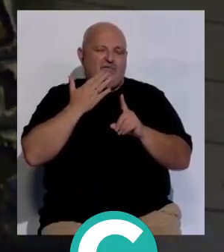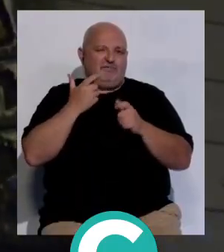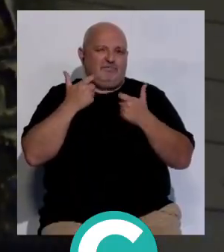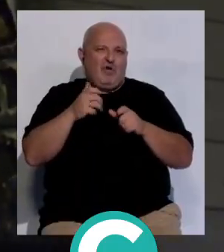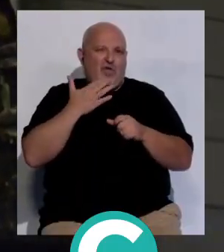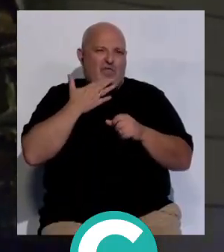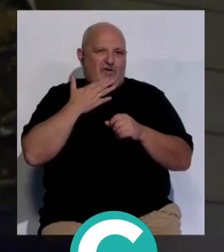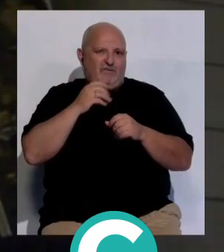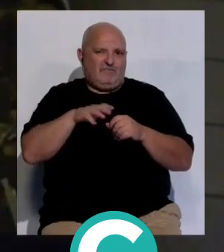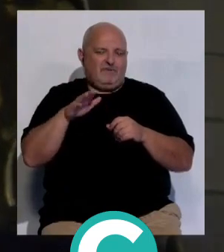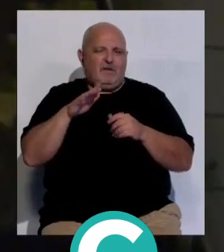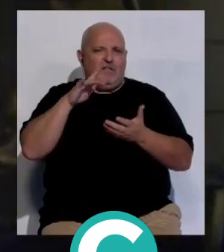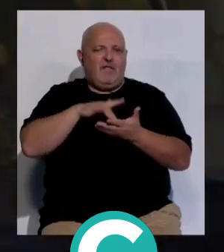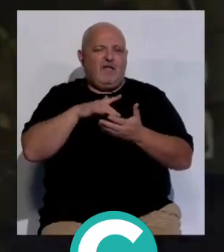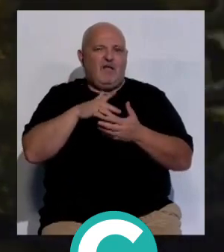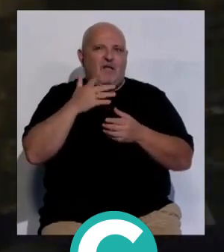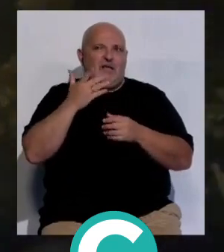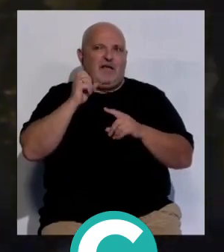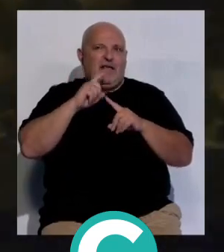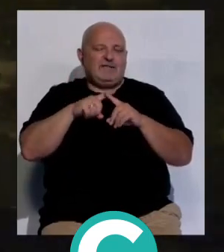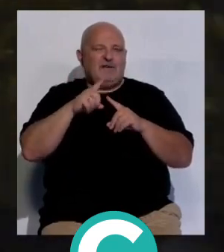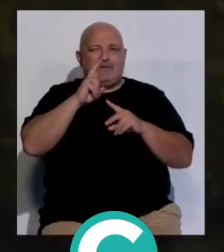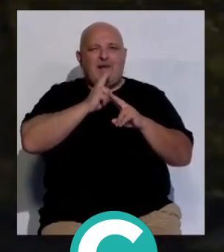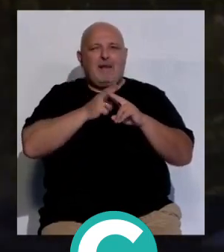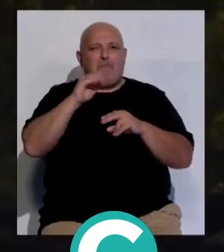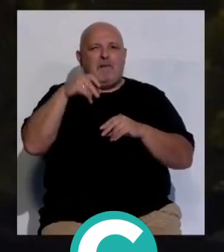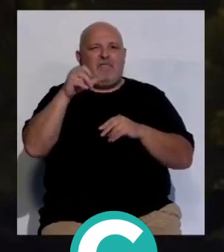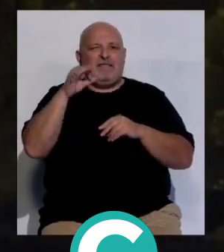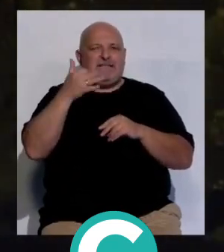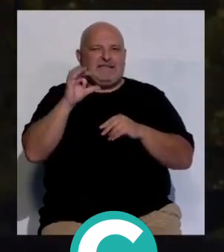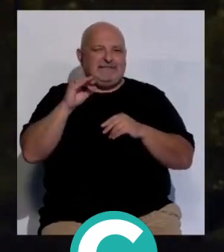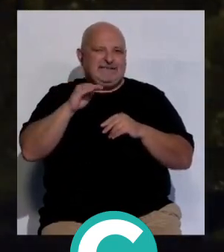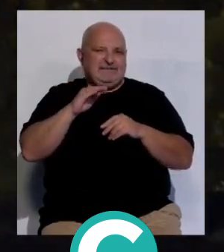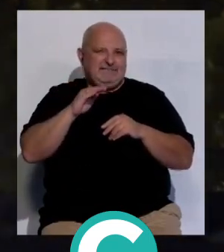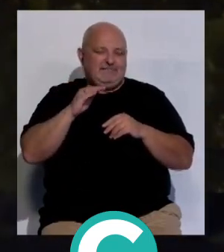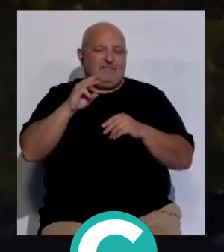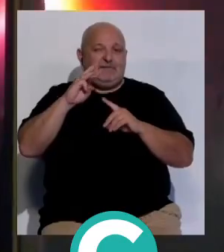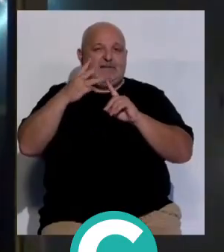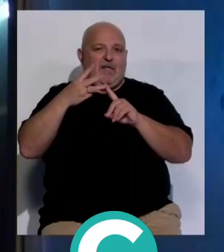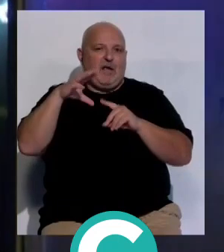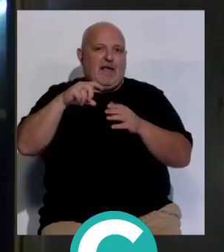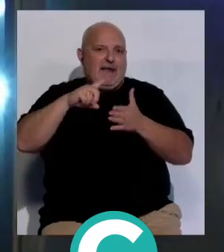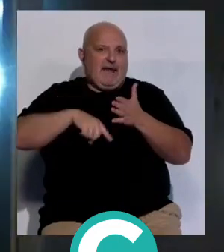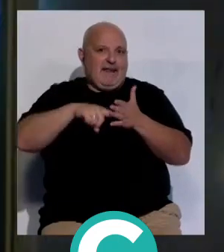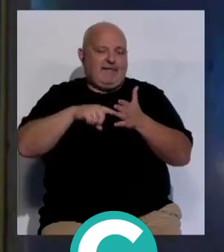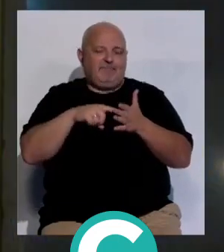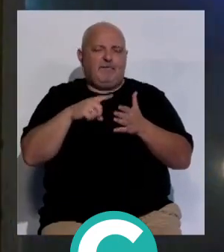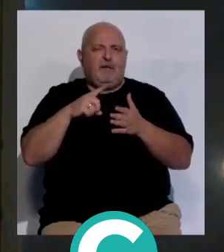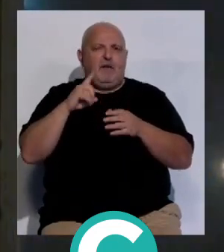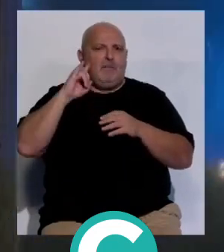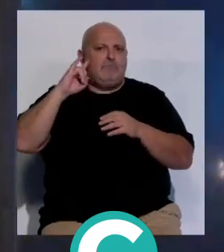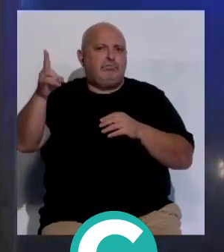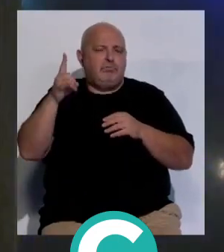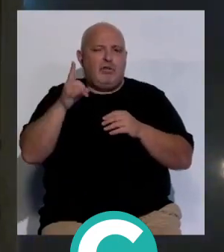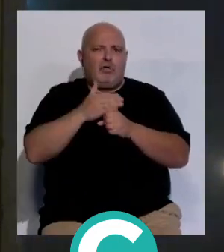sector del ocio infantil que en su día se conoció como princesita y que estaban alquiladas a un tercero. Los vecinos de la zona llamaron a